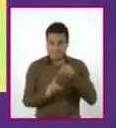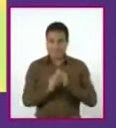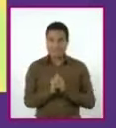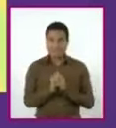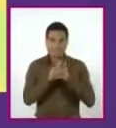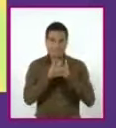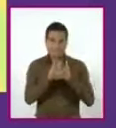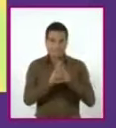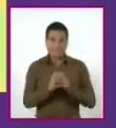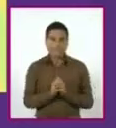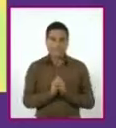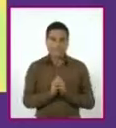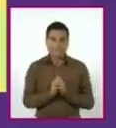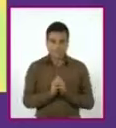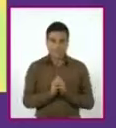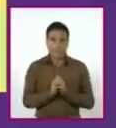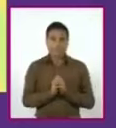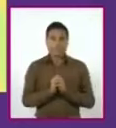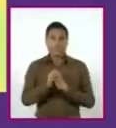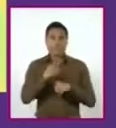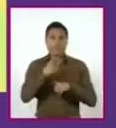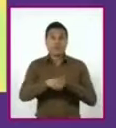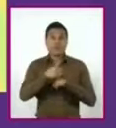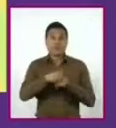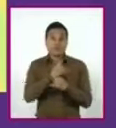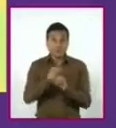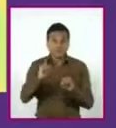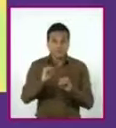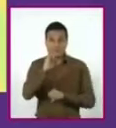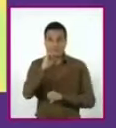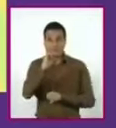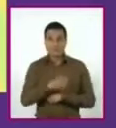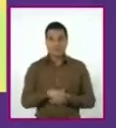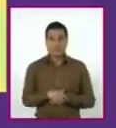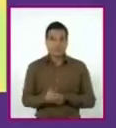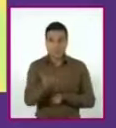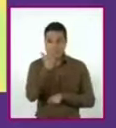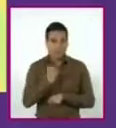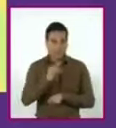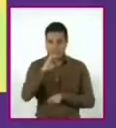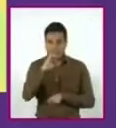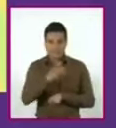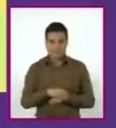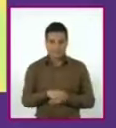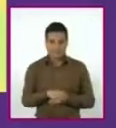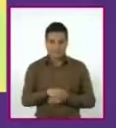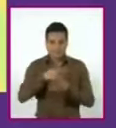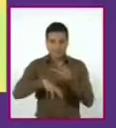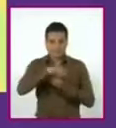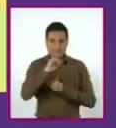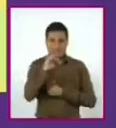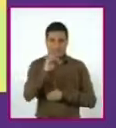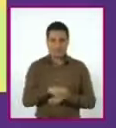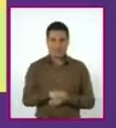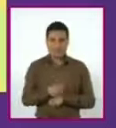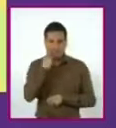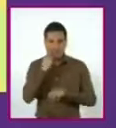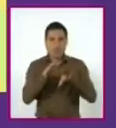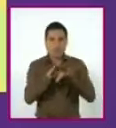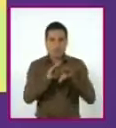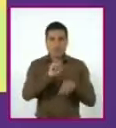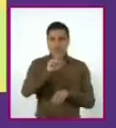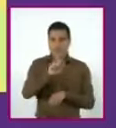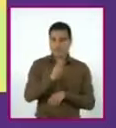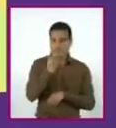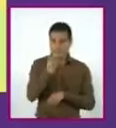término independiente es 0, es decir, no aparece c y se tiene una ecuación de la forma ax